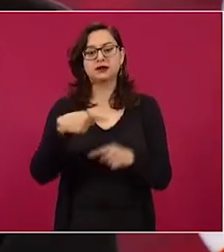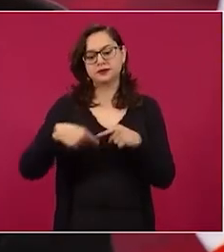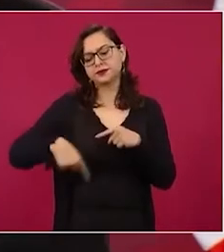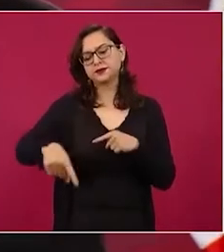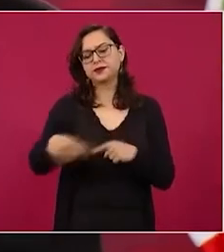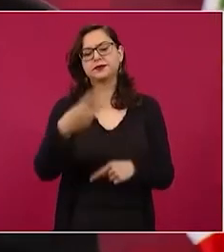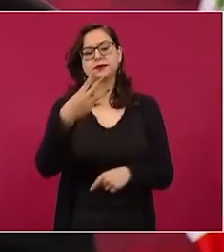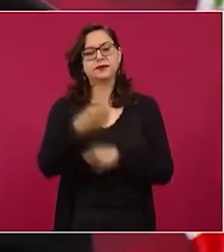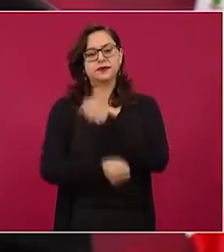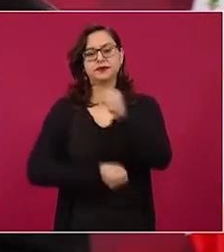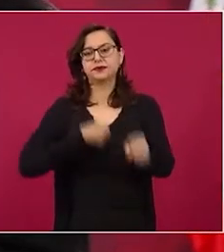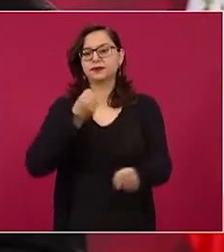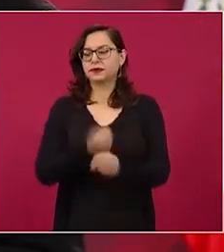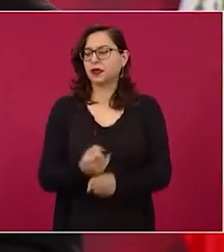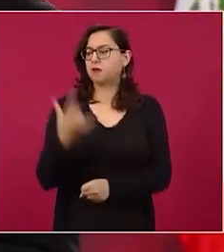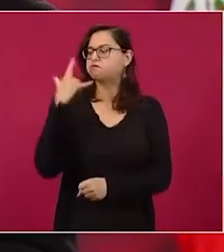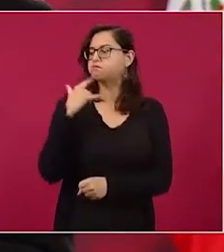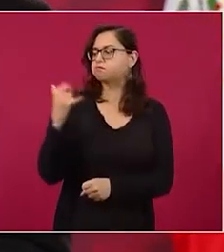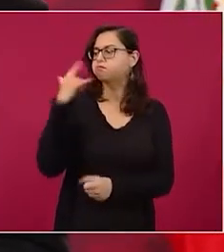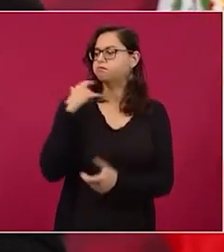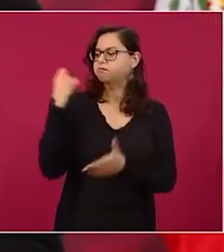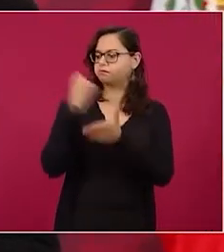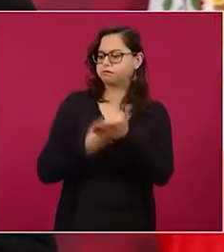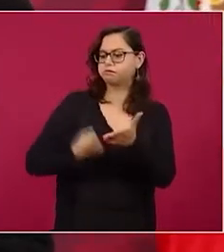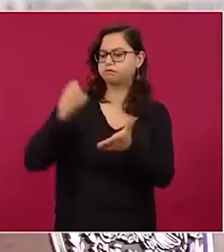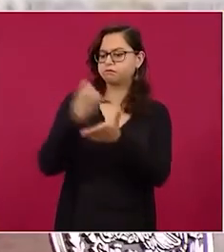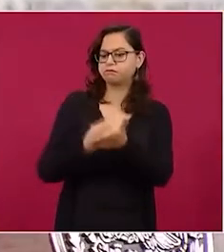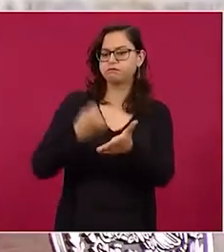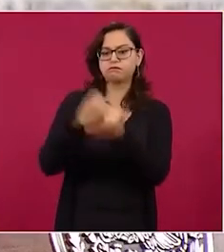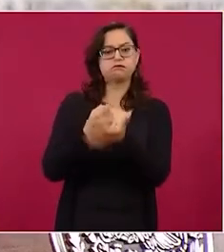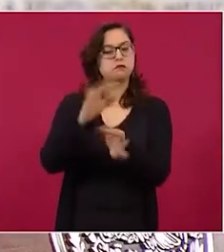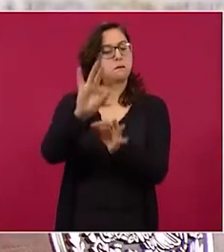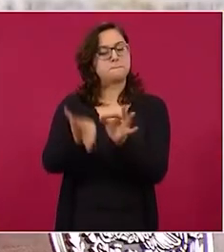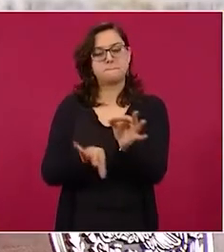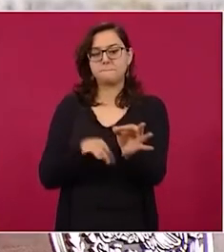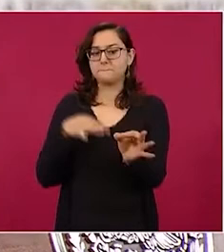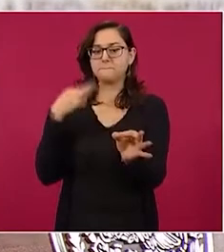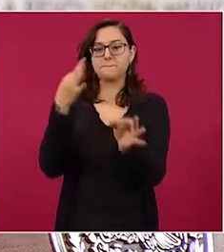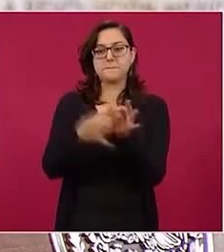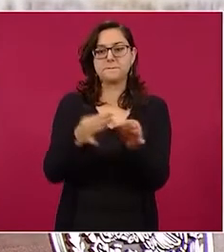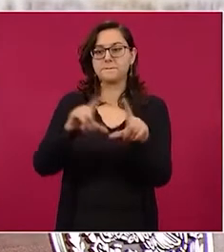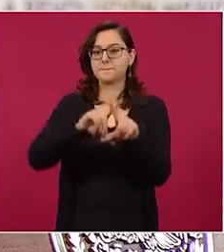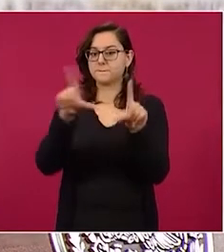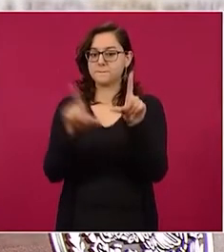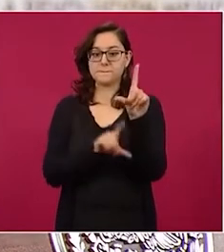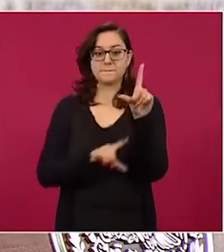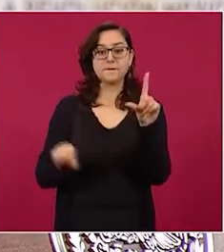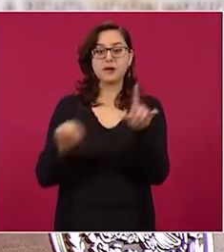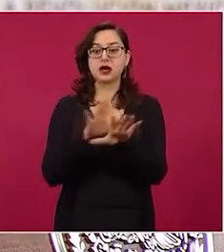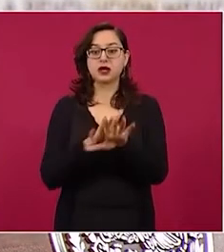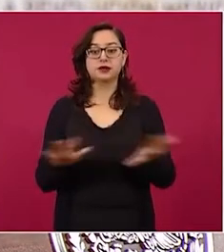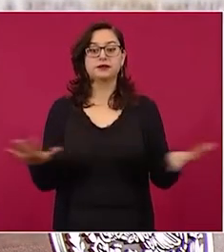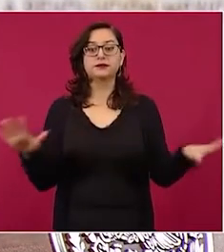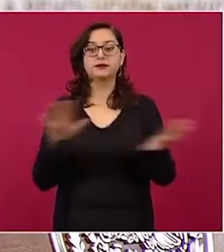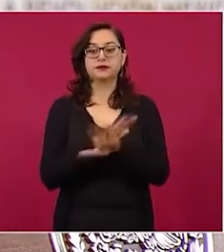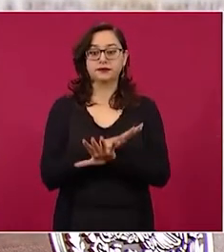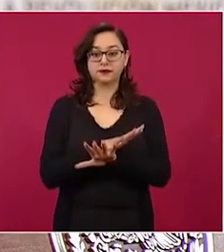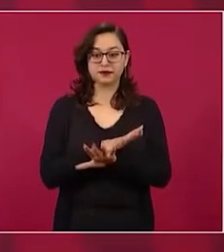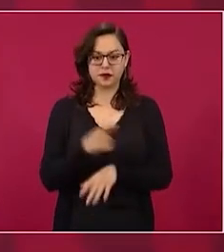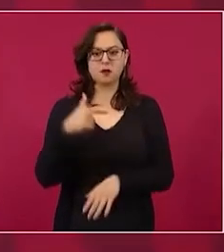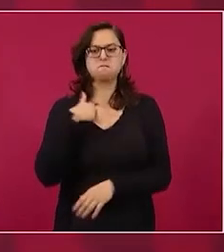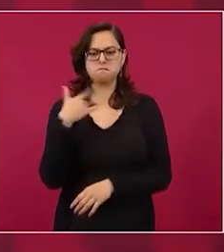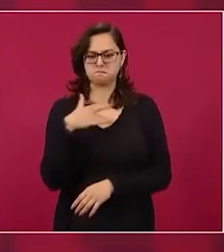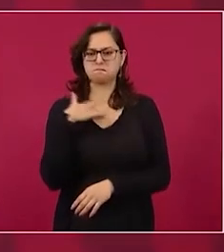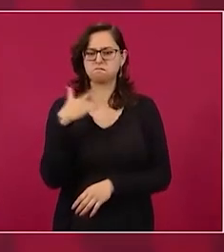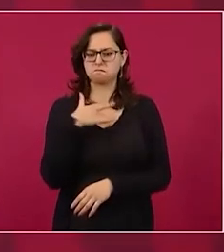de lucha por la transformación de nuestro país. Y estoy seguro que vamos a